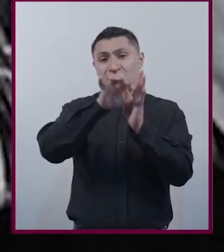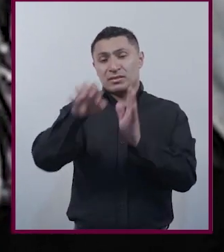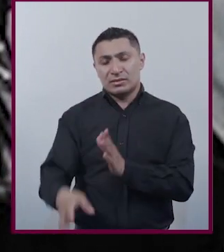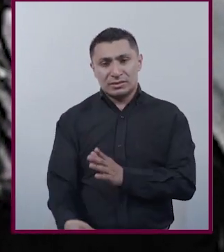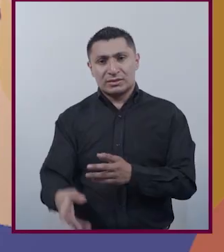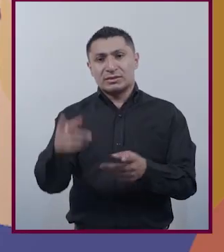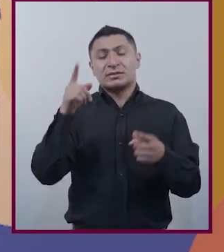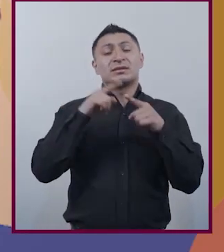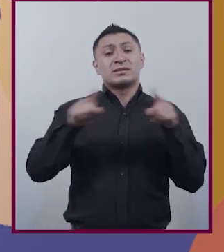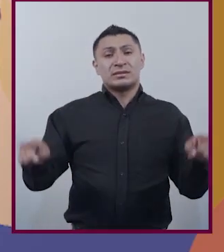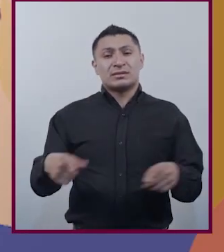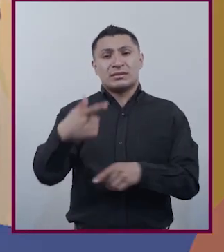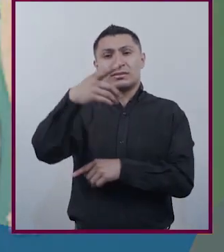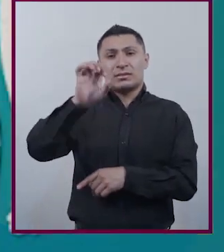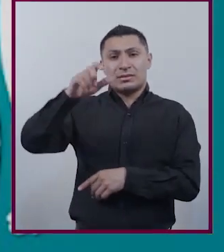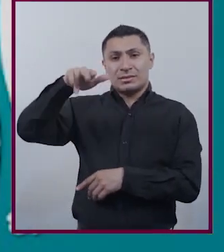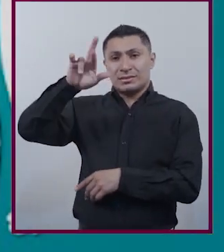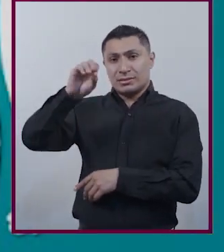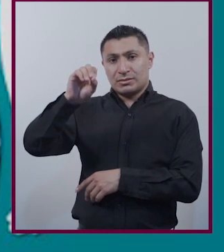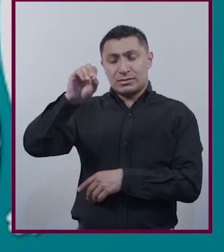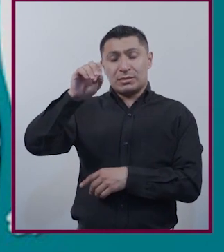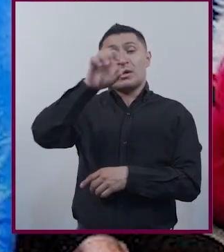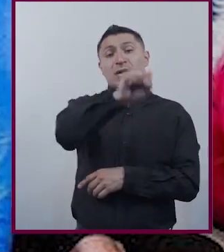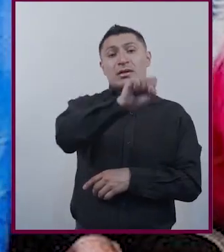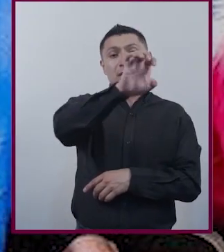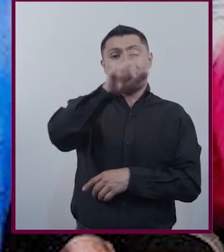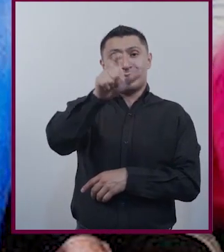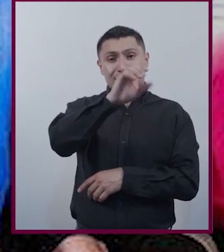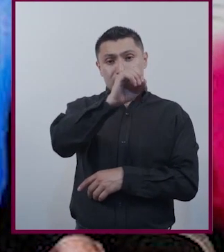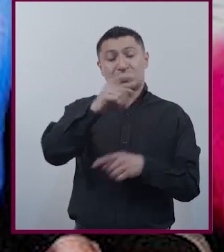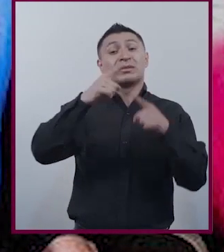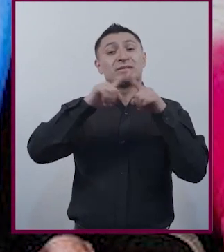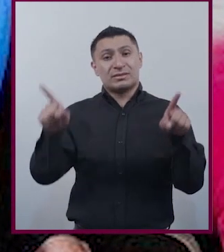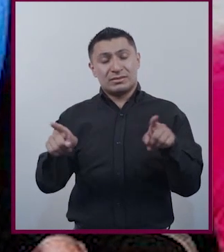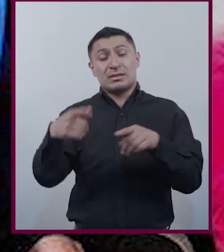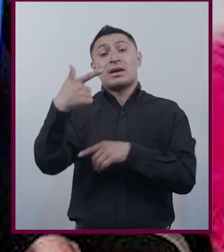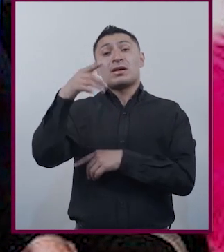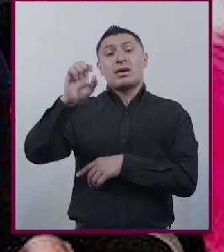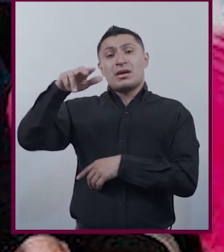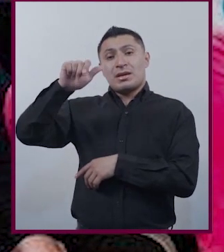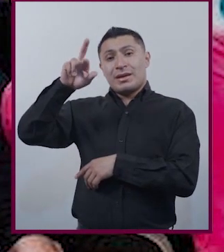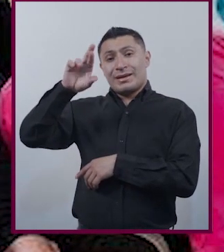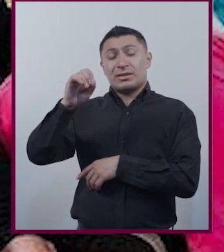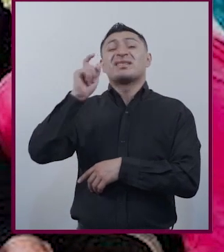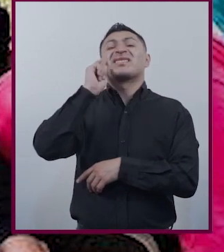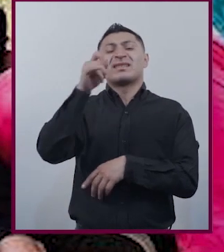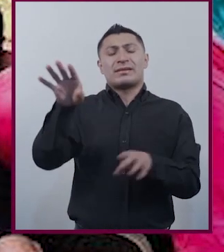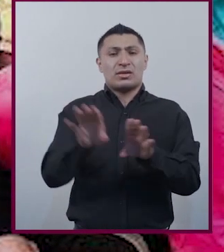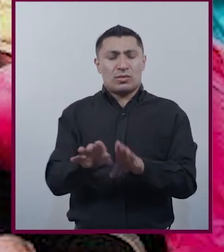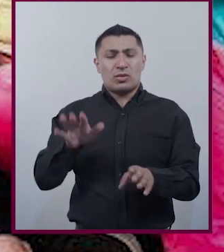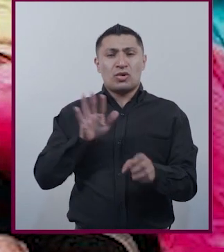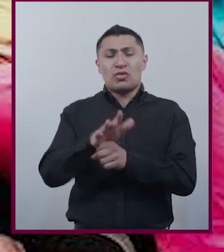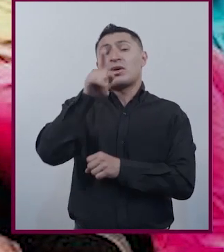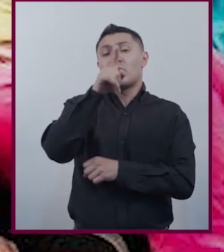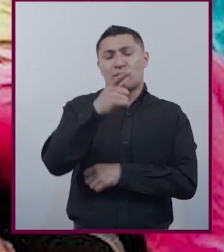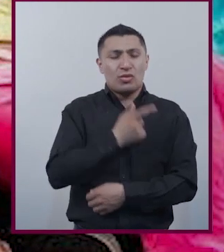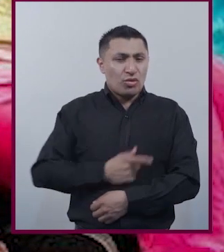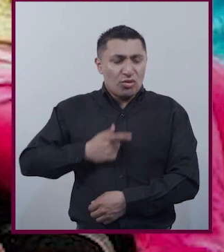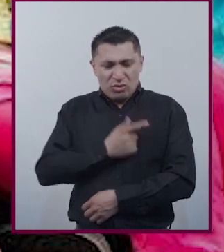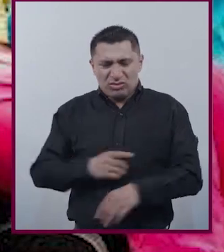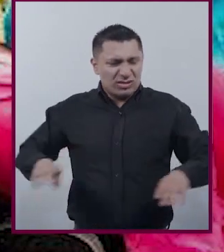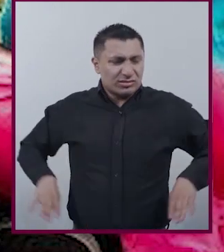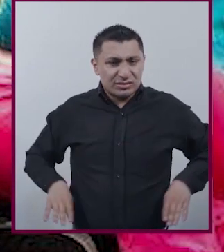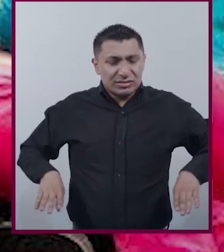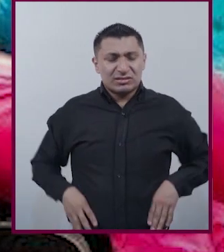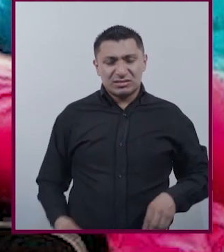distinguir entre género y sexo Mientras que género se refiere a las preferencias y actitudes que